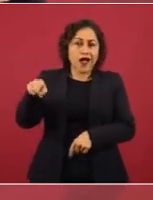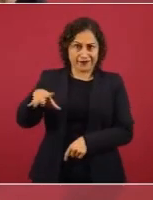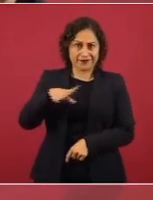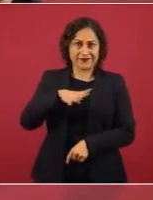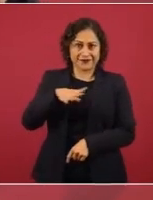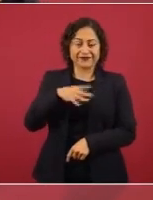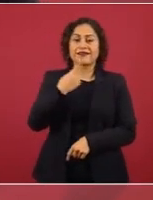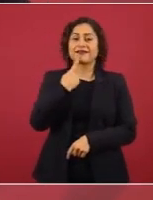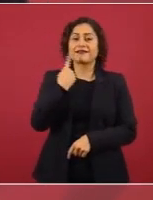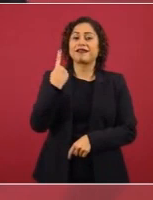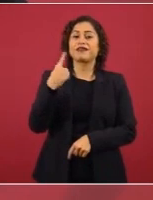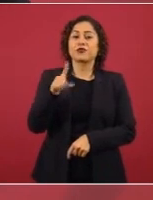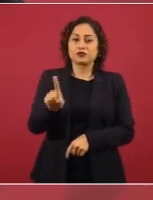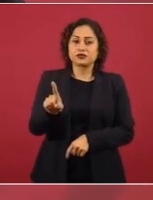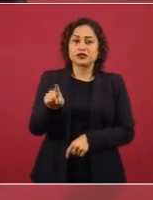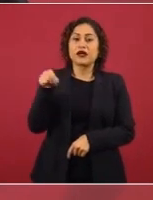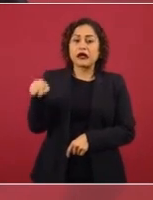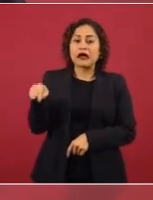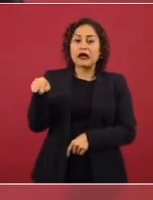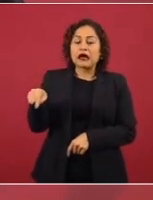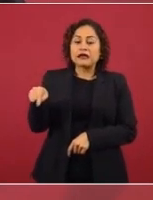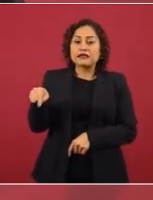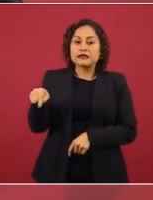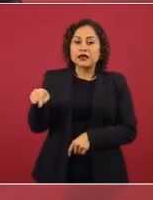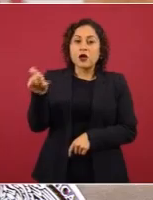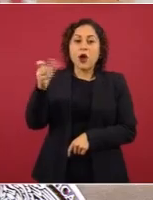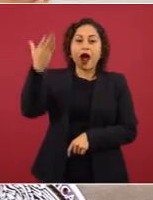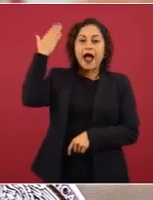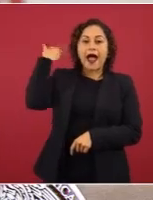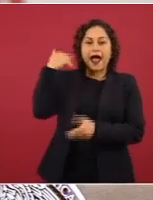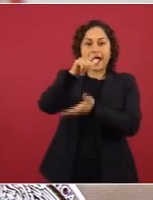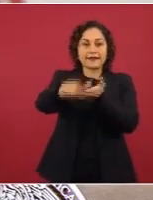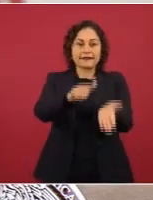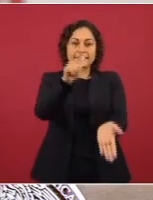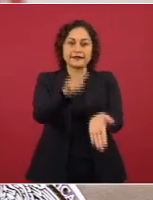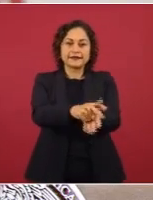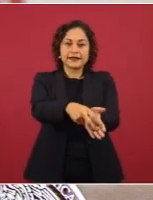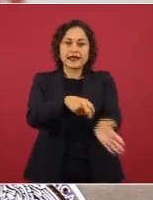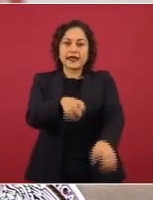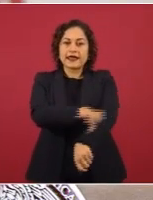aprobar la llamada Reforma Energética sobornaron a legisladores.